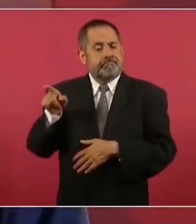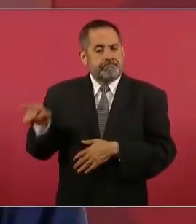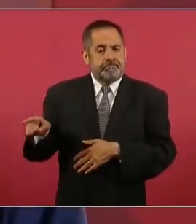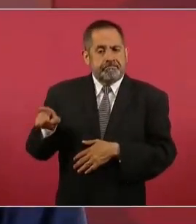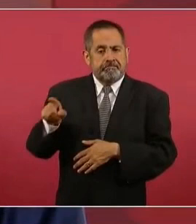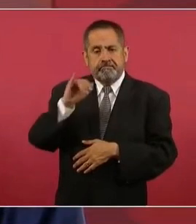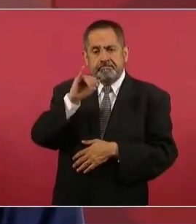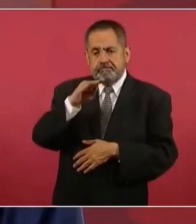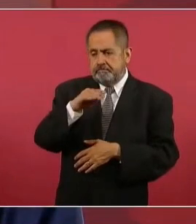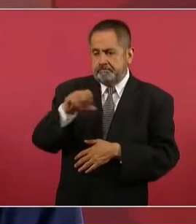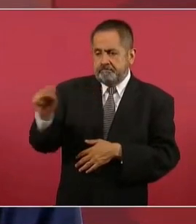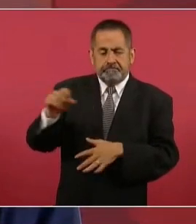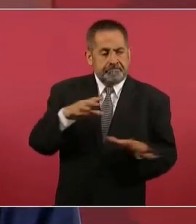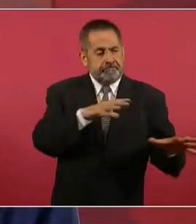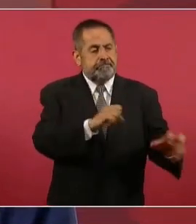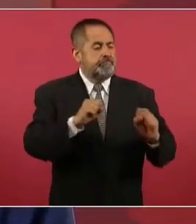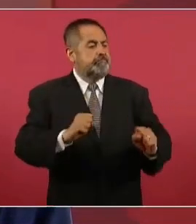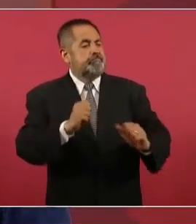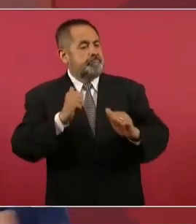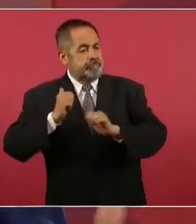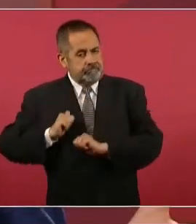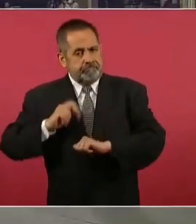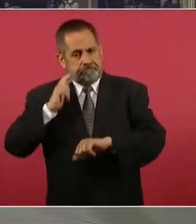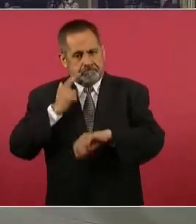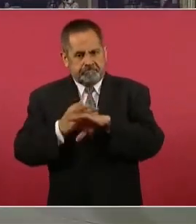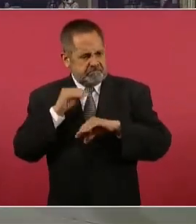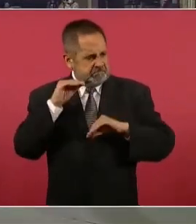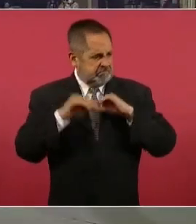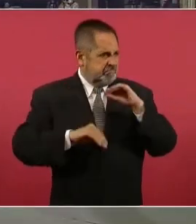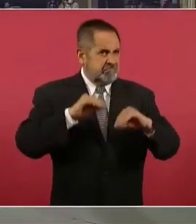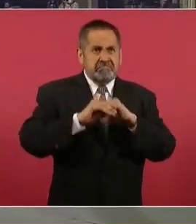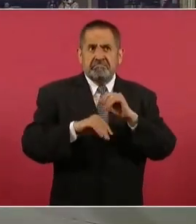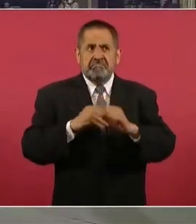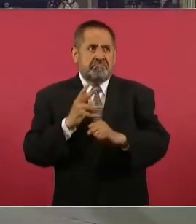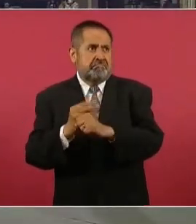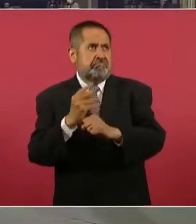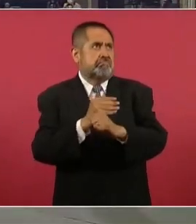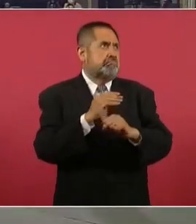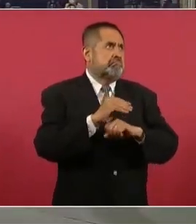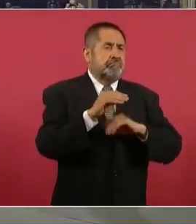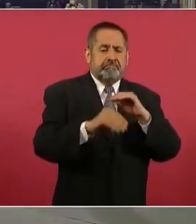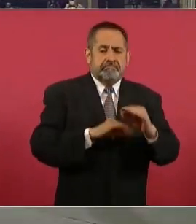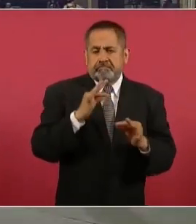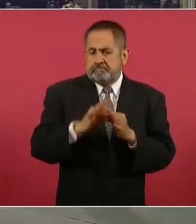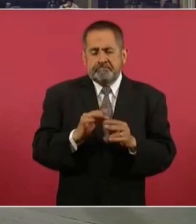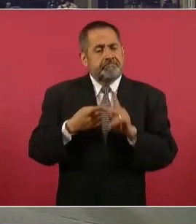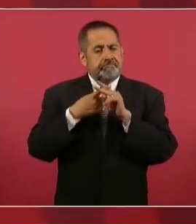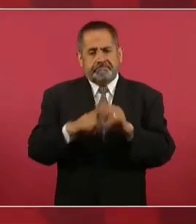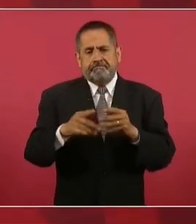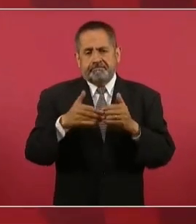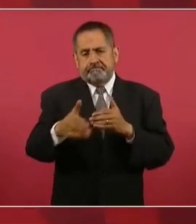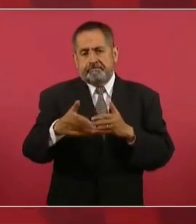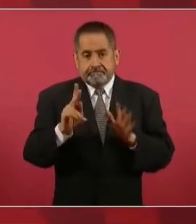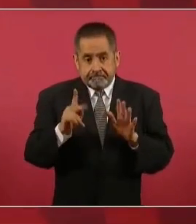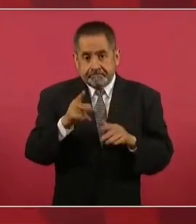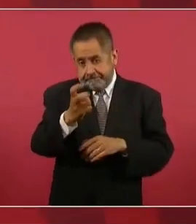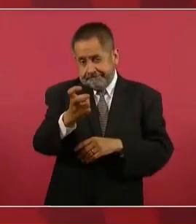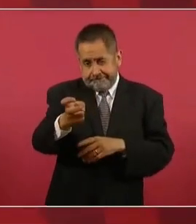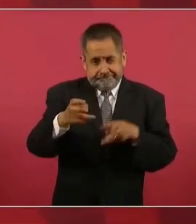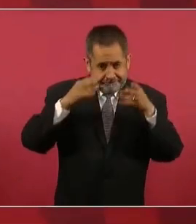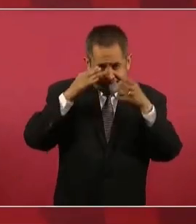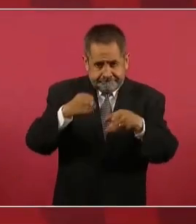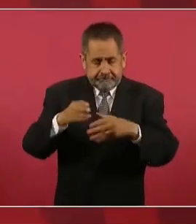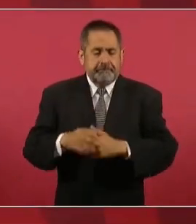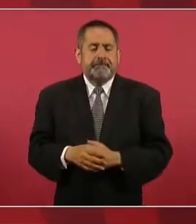de IMSS-Bienestar para su equipamiento y ya para que empiece a operar, pero estamos sobre eso.